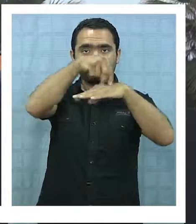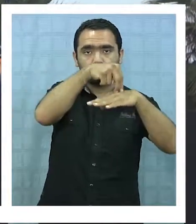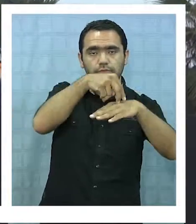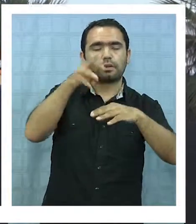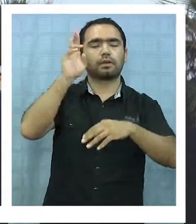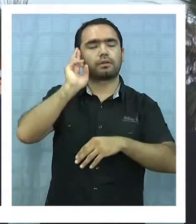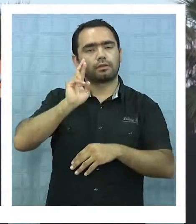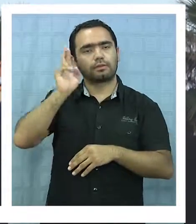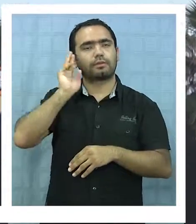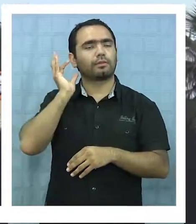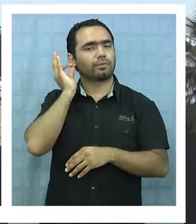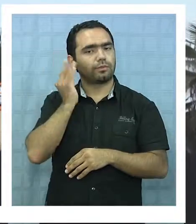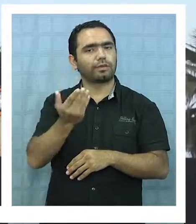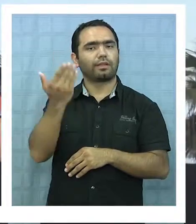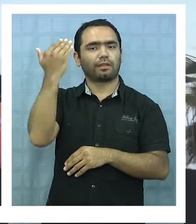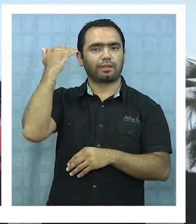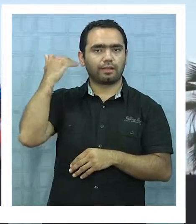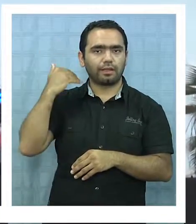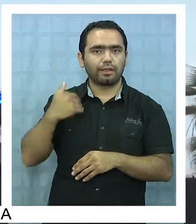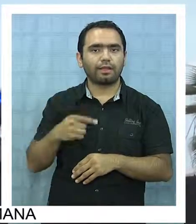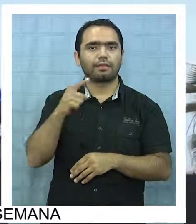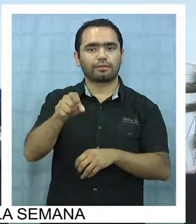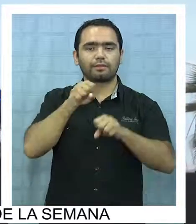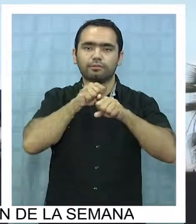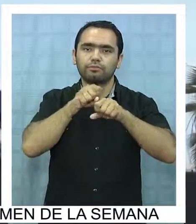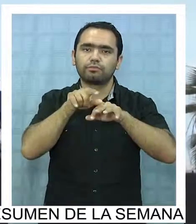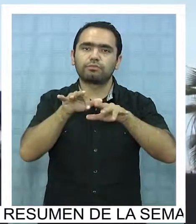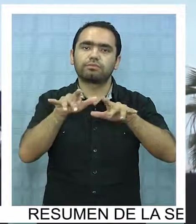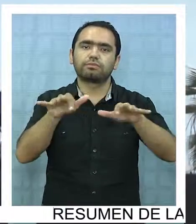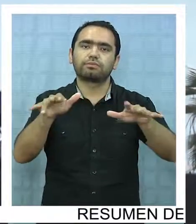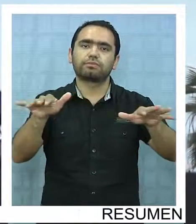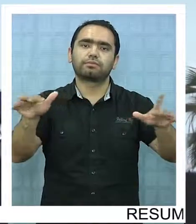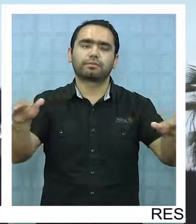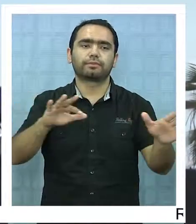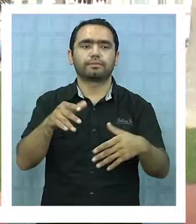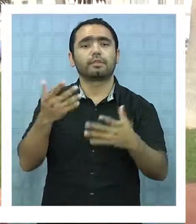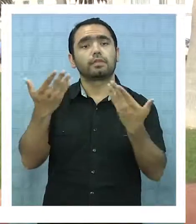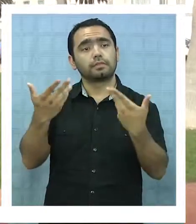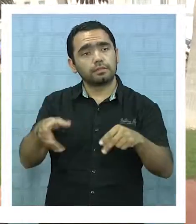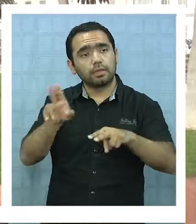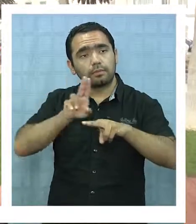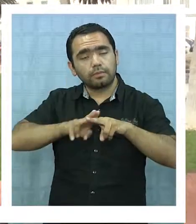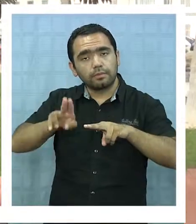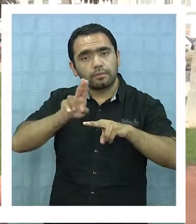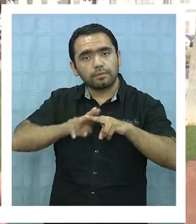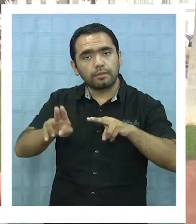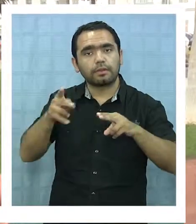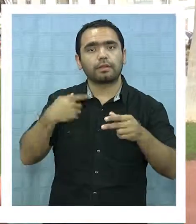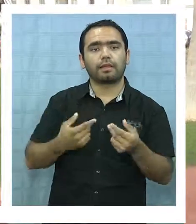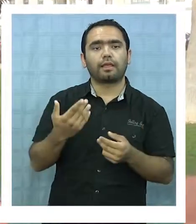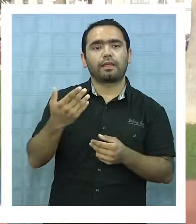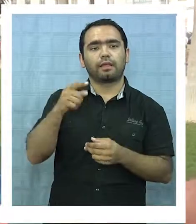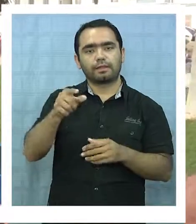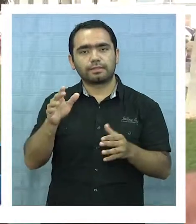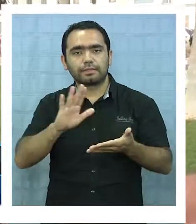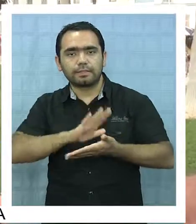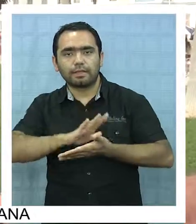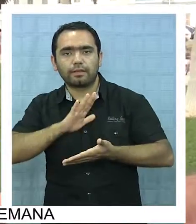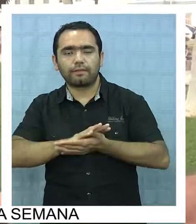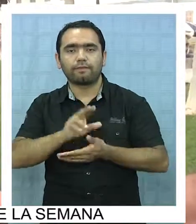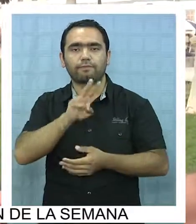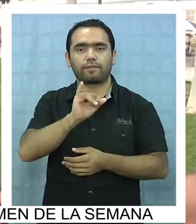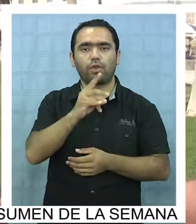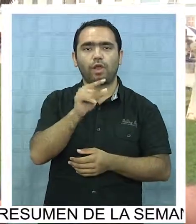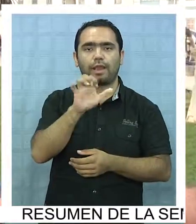bien recibido y ayudó a difundir las creaciones locales. Estamos preparando el camino para el centenario de Violeta Parra, el día de hoy ella